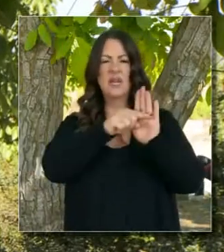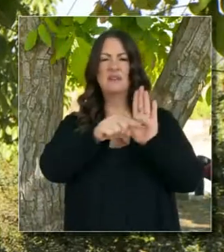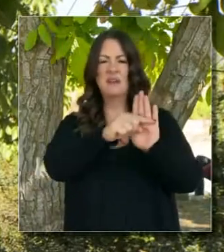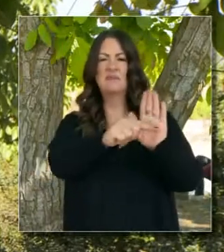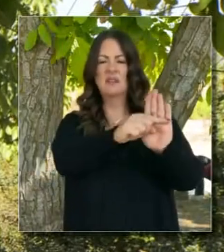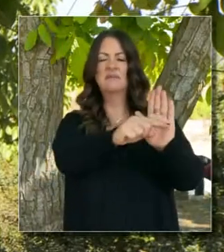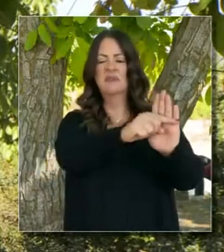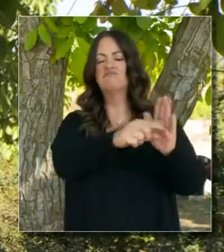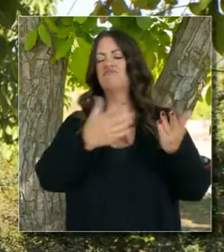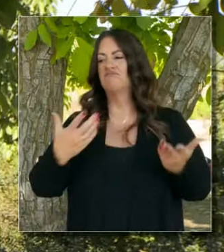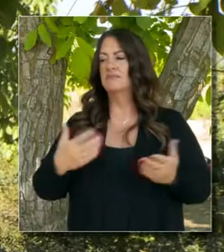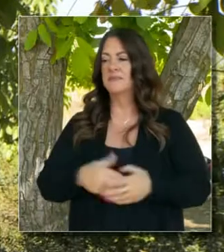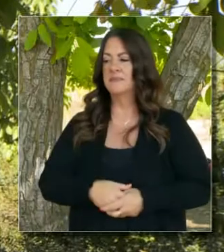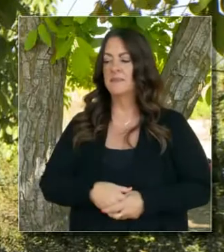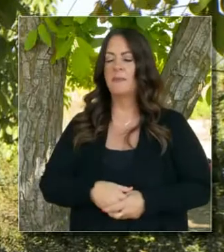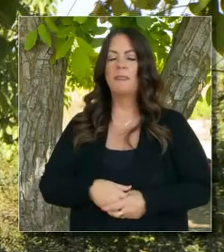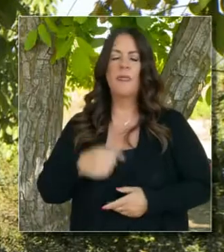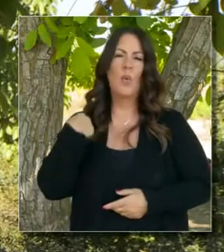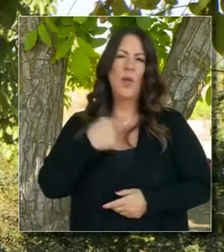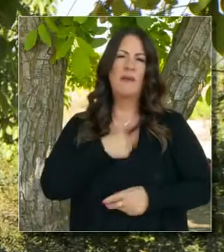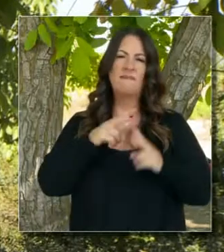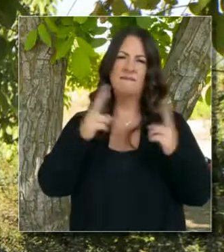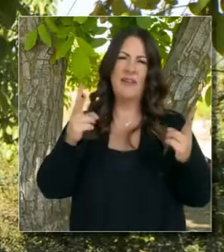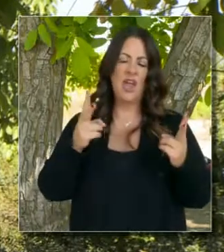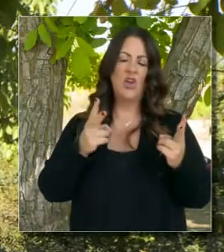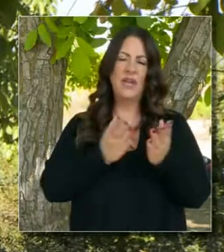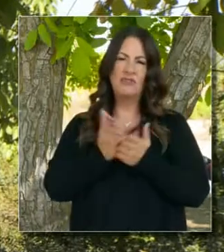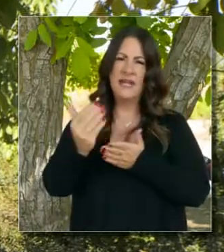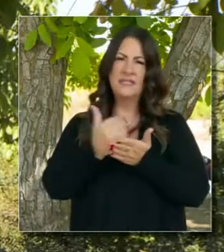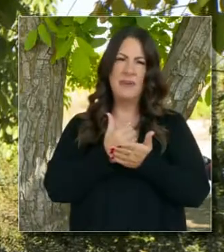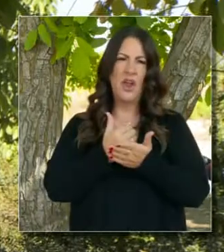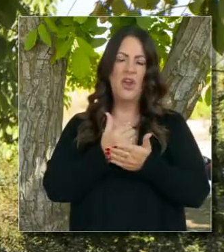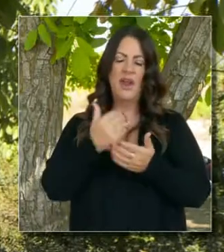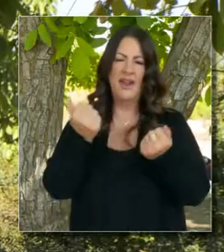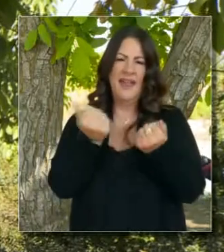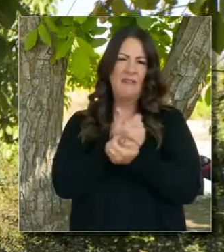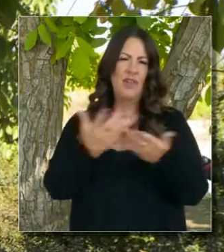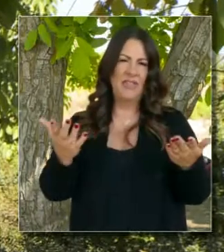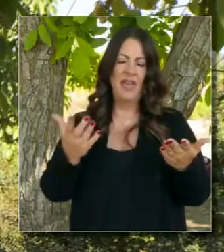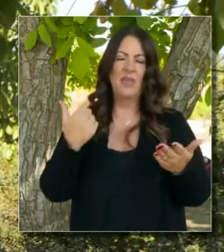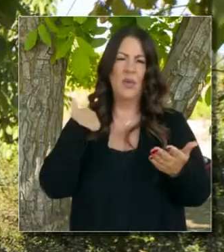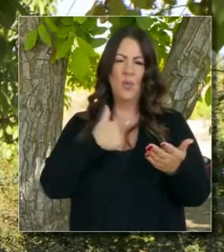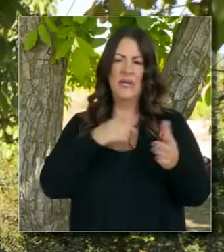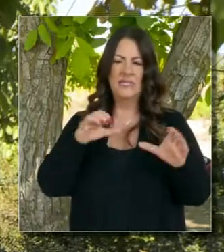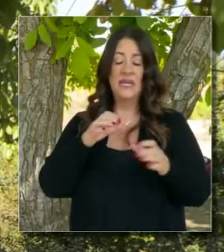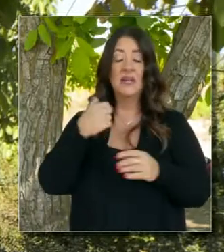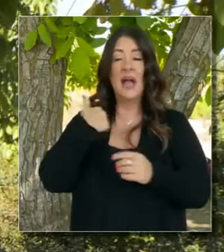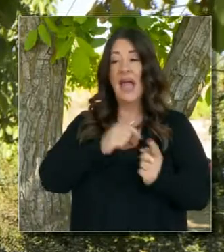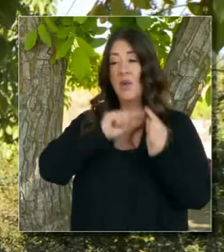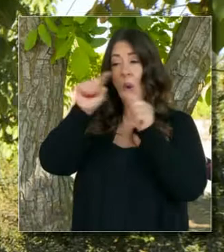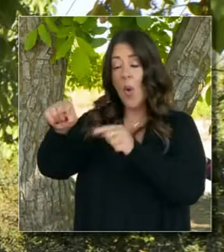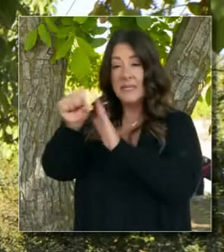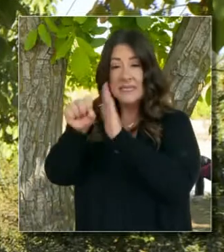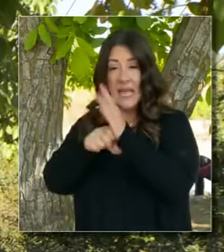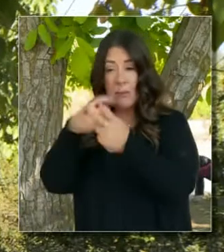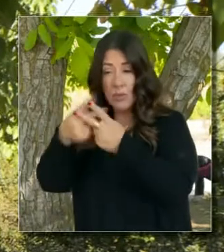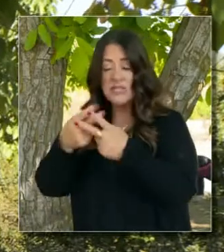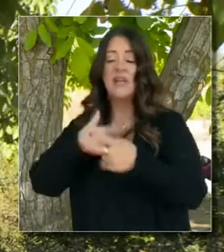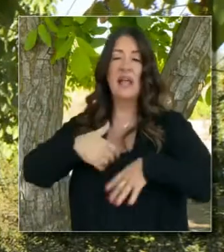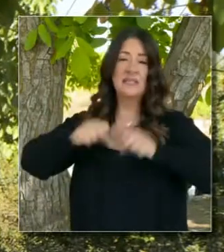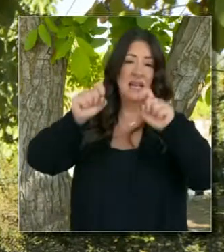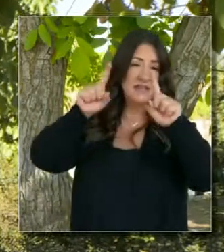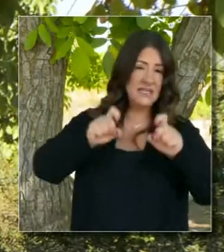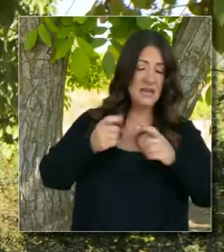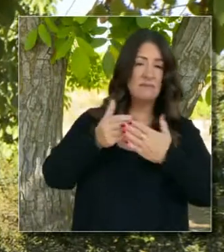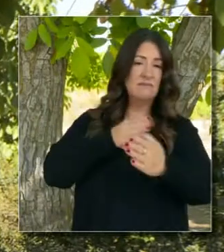negativo ambas veces. Pues recordar en otras ruedas de prensa como esta, hemos sido muy transparentes, incluyendo el número de pruebas en una prisión estatal.